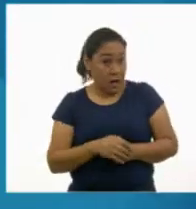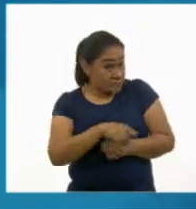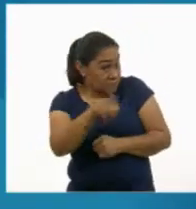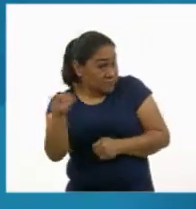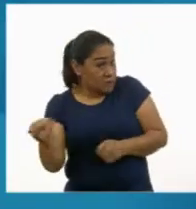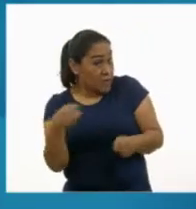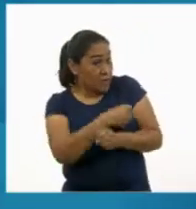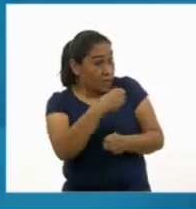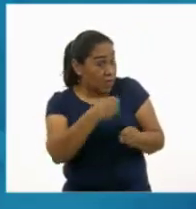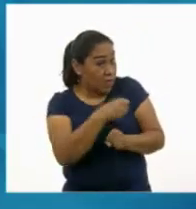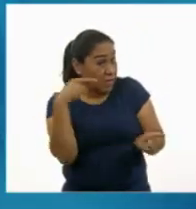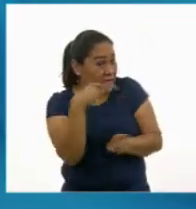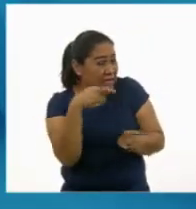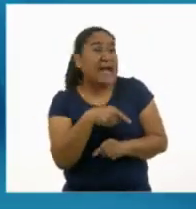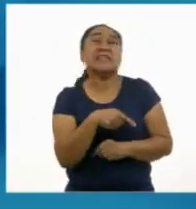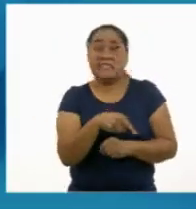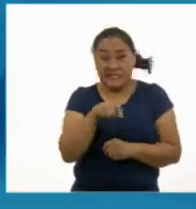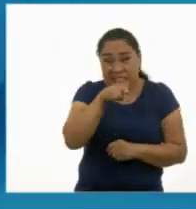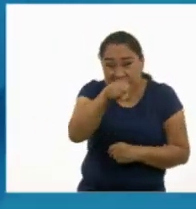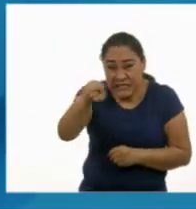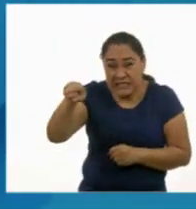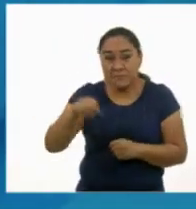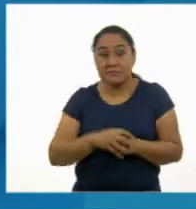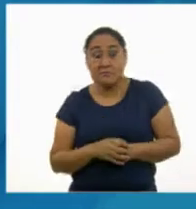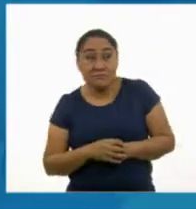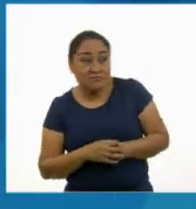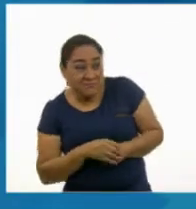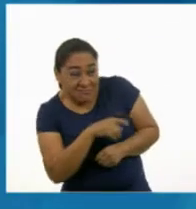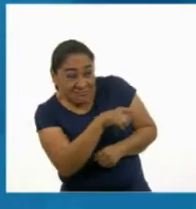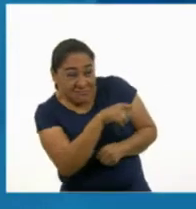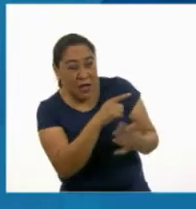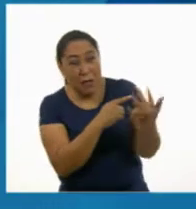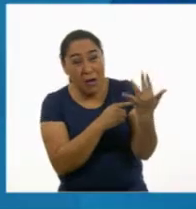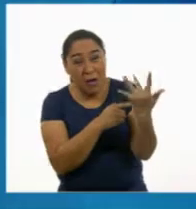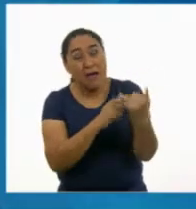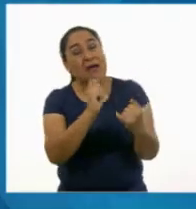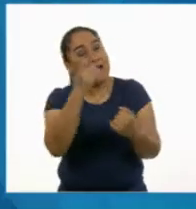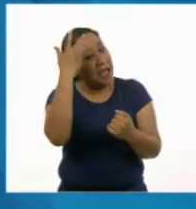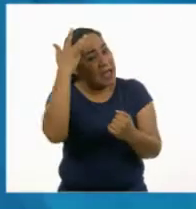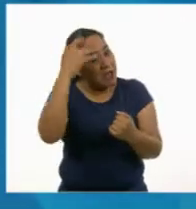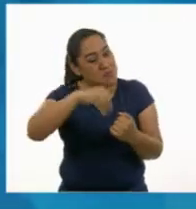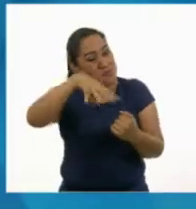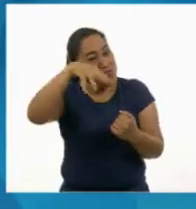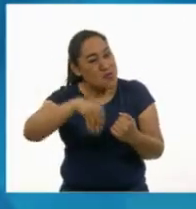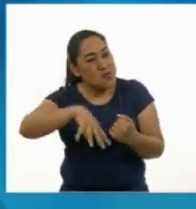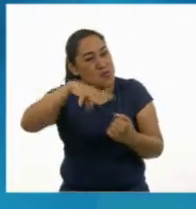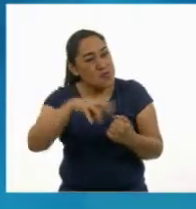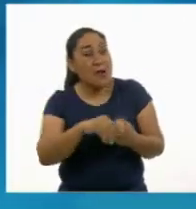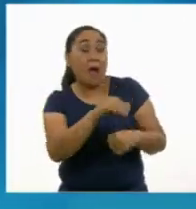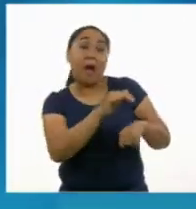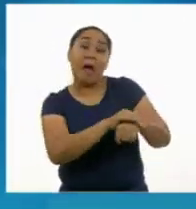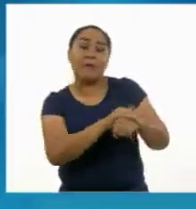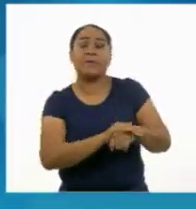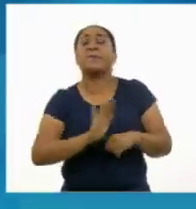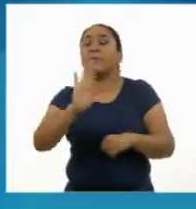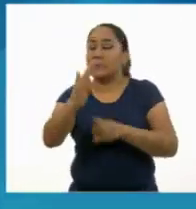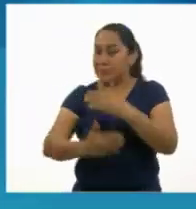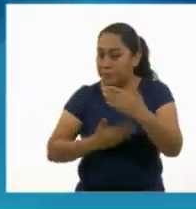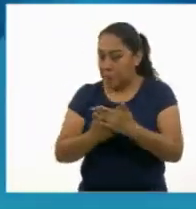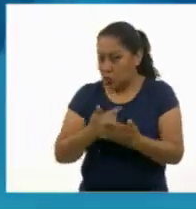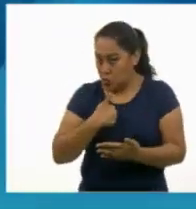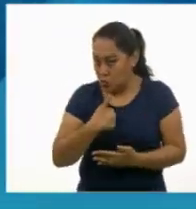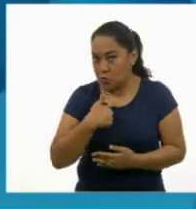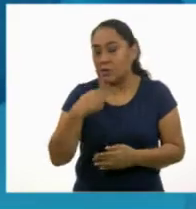te molestaron? ¡Sí! ¡Ellos! ¡Miren! ¡El guante cabeza de pulpo consiguió un amigo! Permítame presentarme. Soy calcetín con